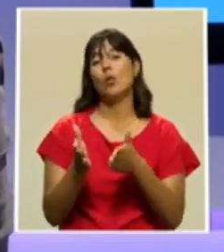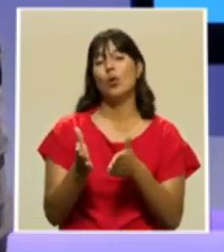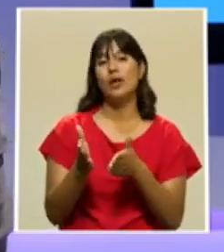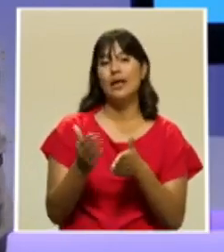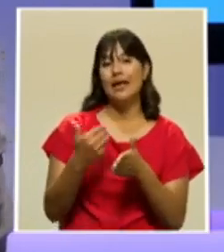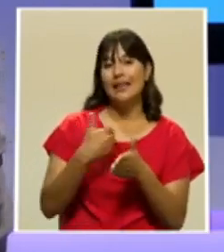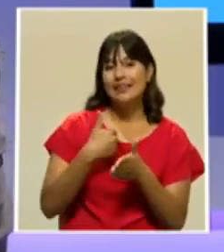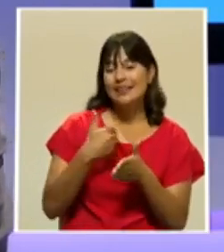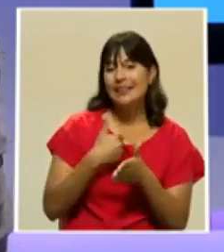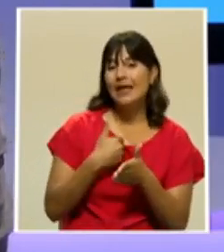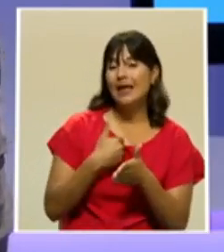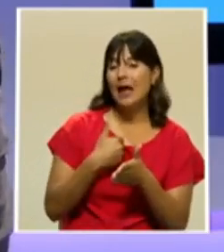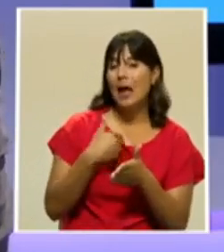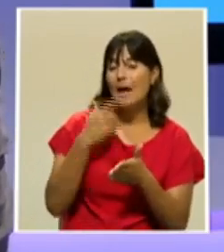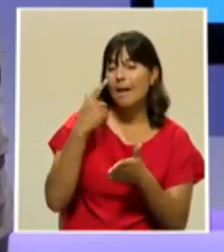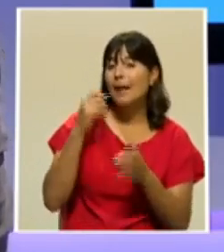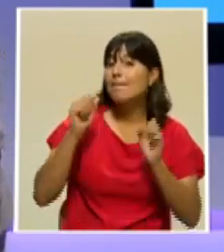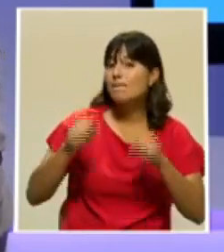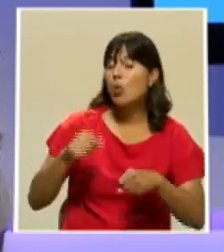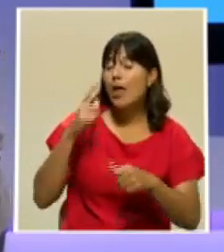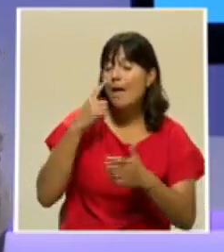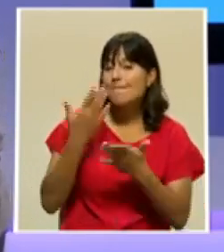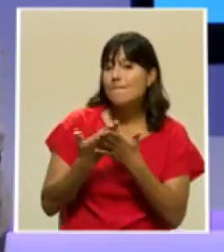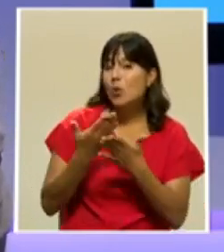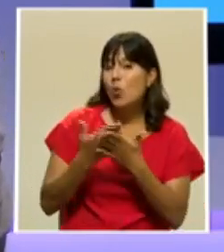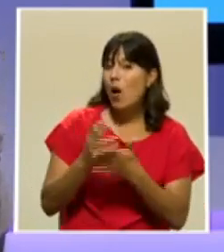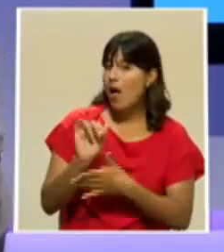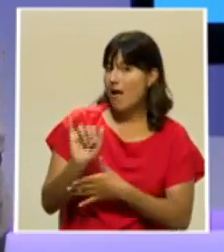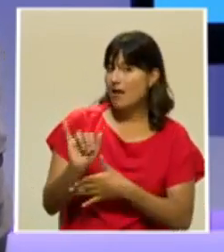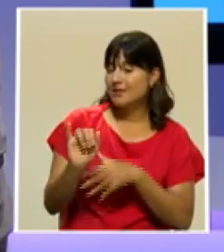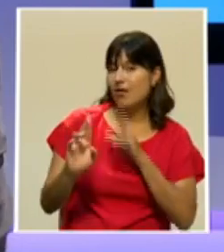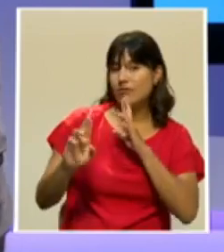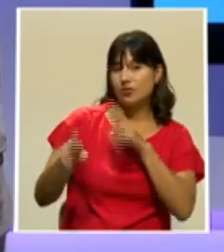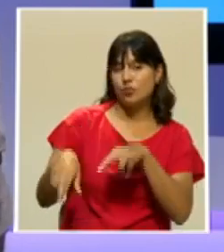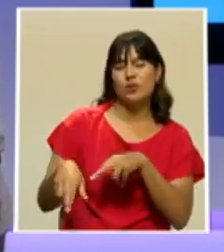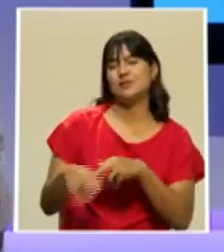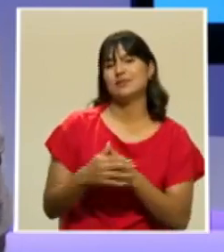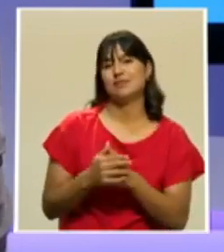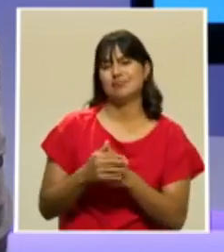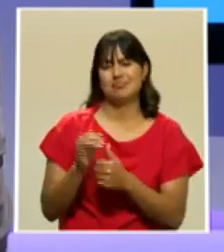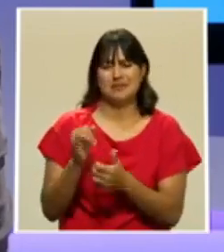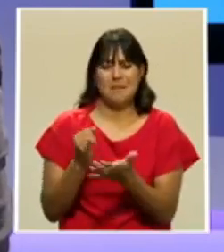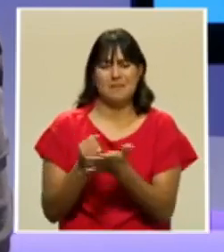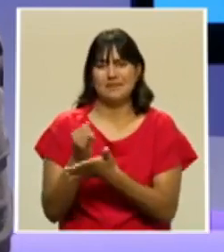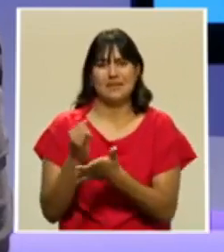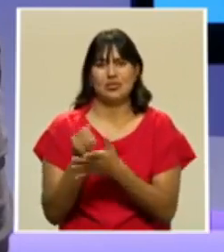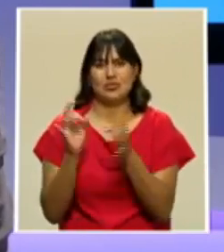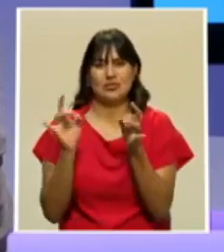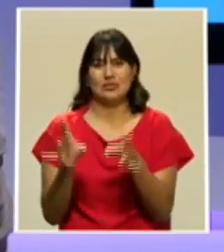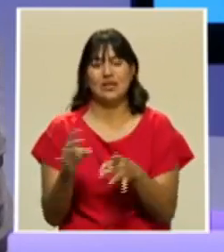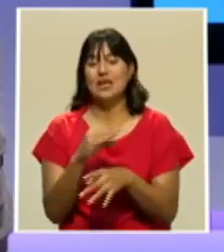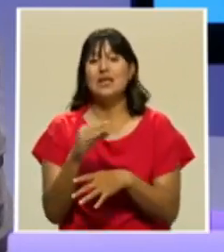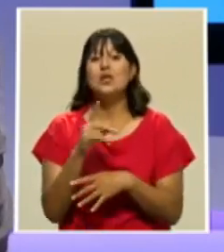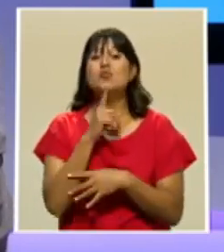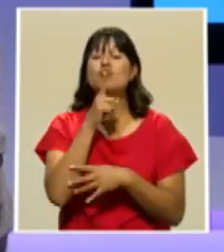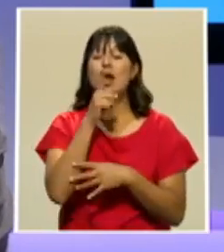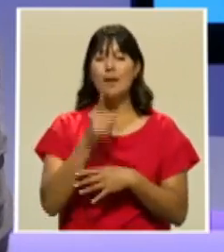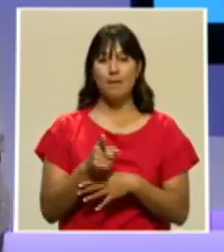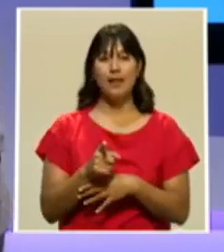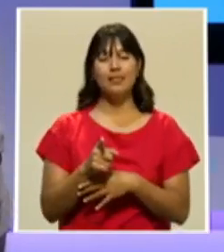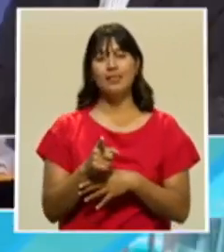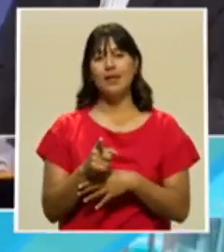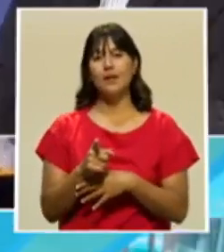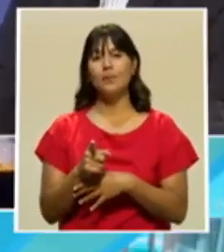respaldarlo. Es uno de los peores estudios en ciencias pesqueras que yo he visto en mi vida y realmente está